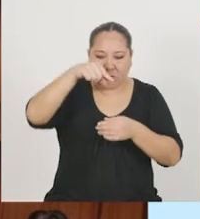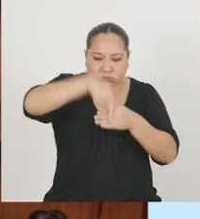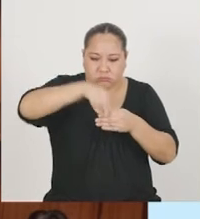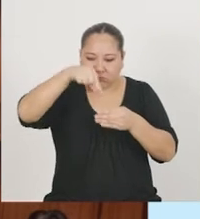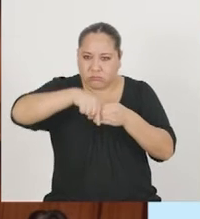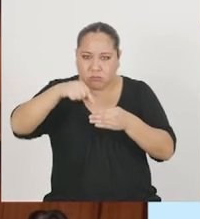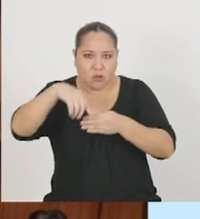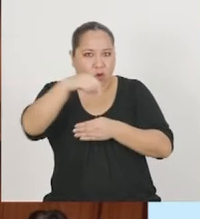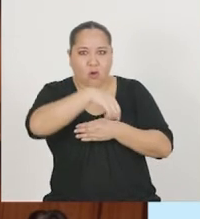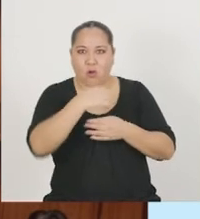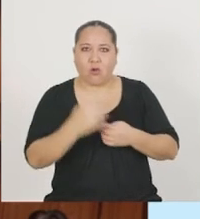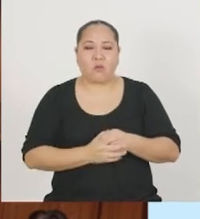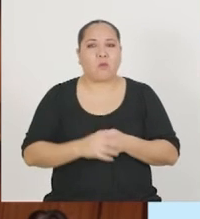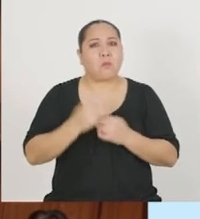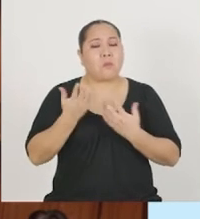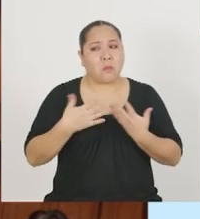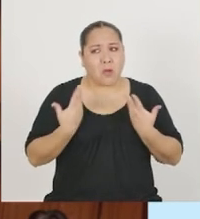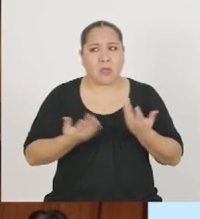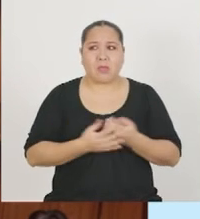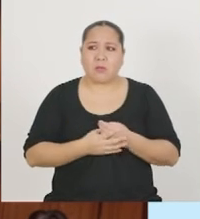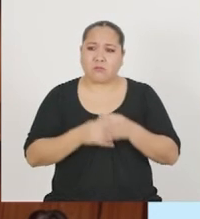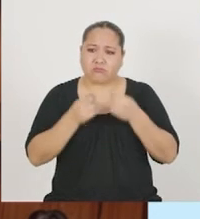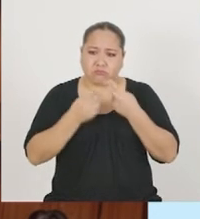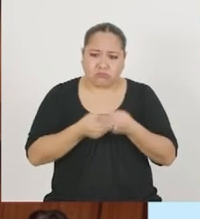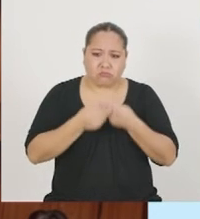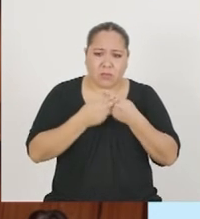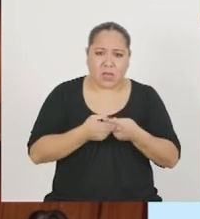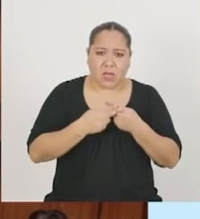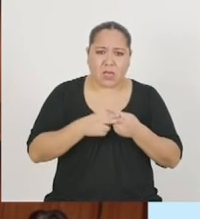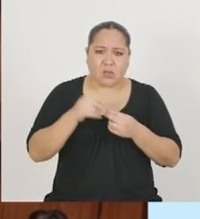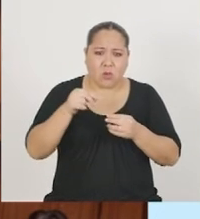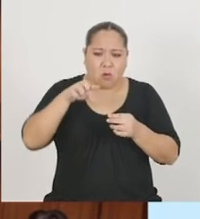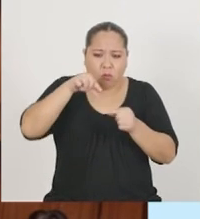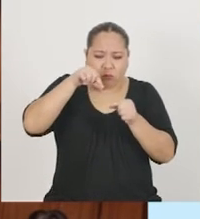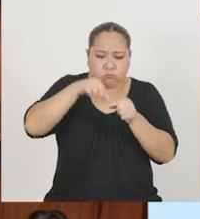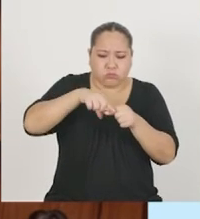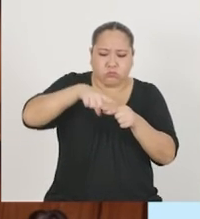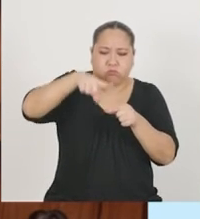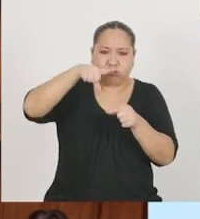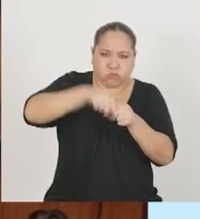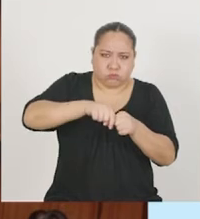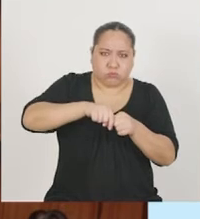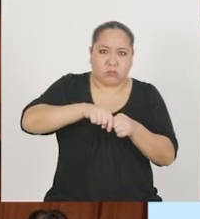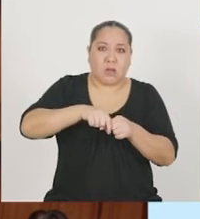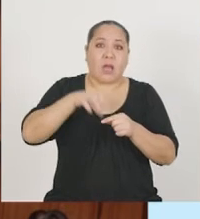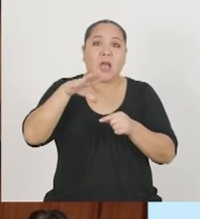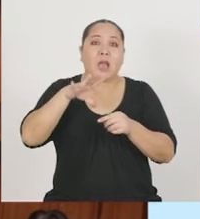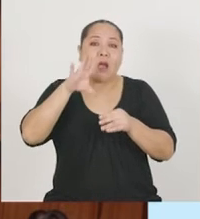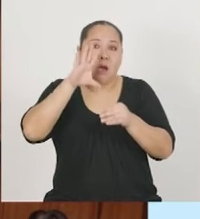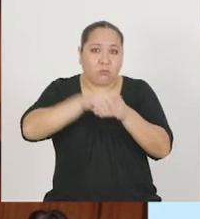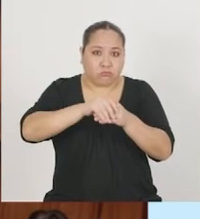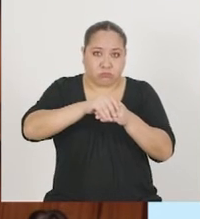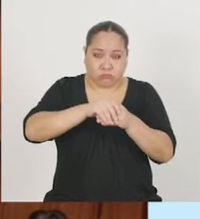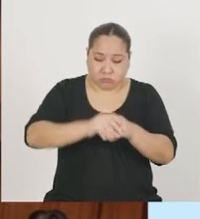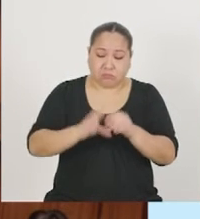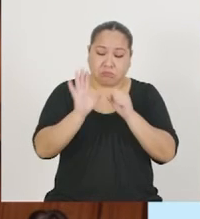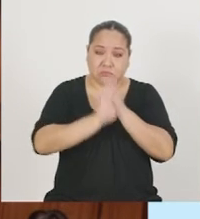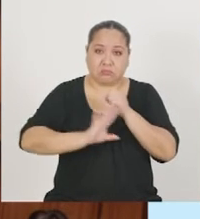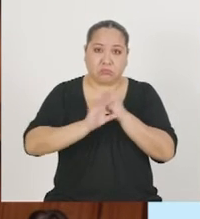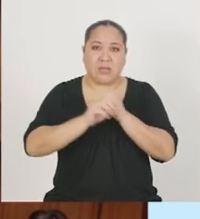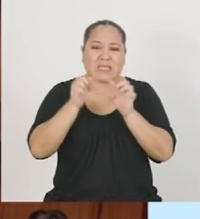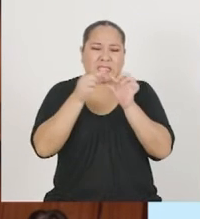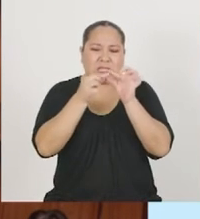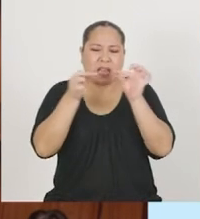los otros clips de la caja. Puede juntar un espesor considerable de papeles. Coge los papeles con seguridad.